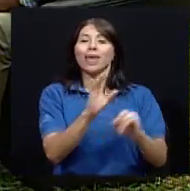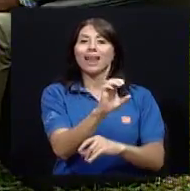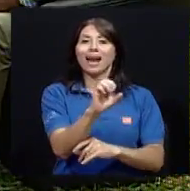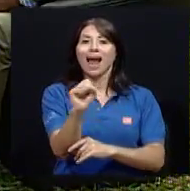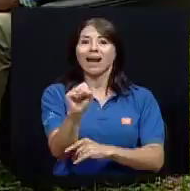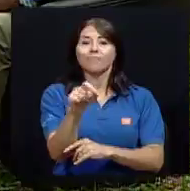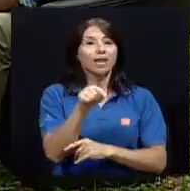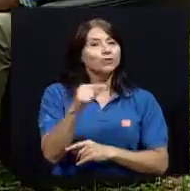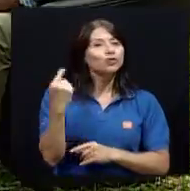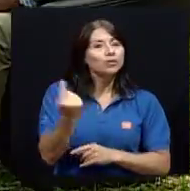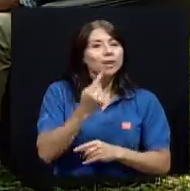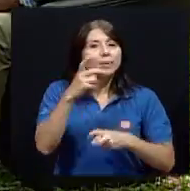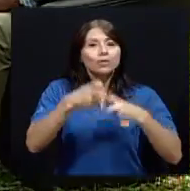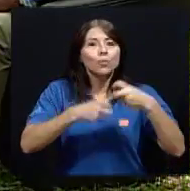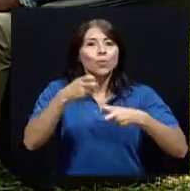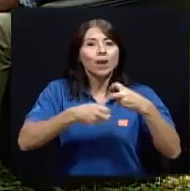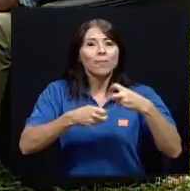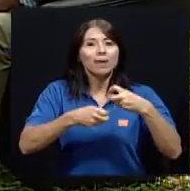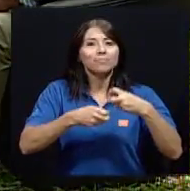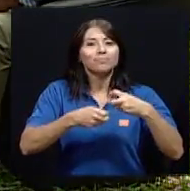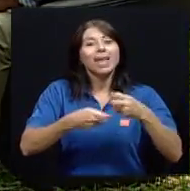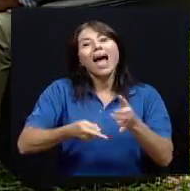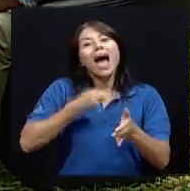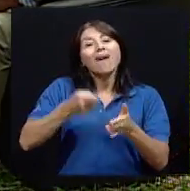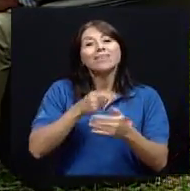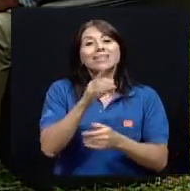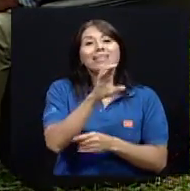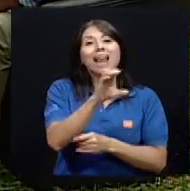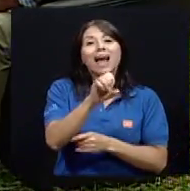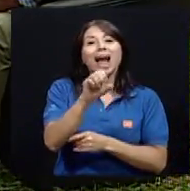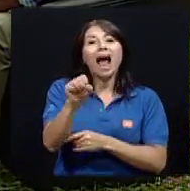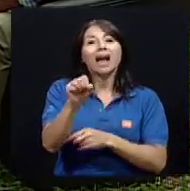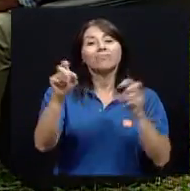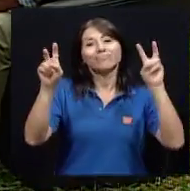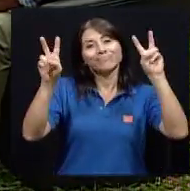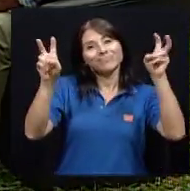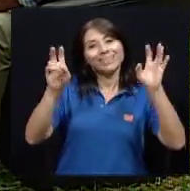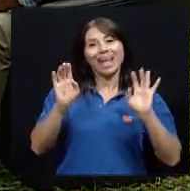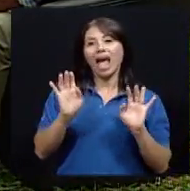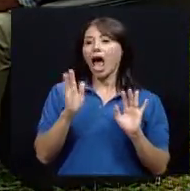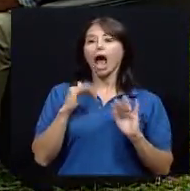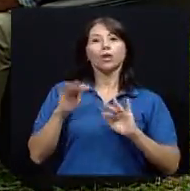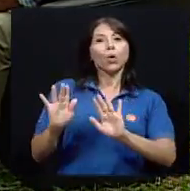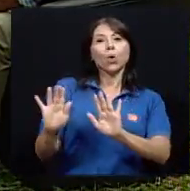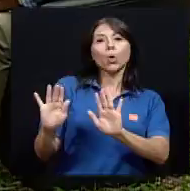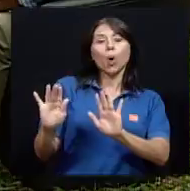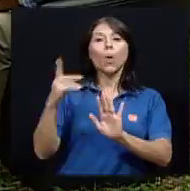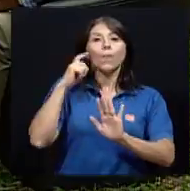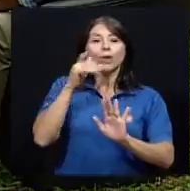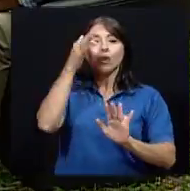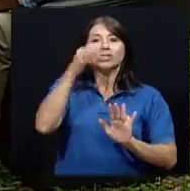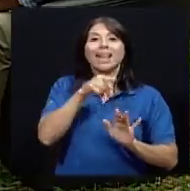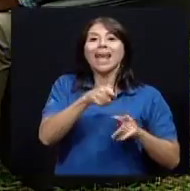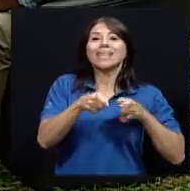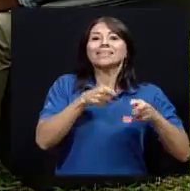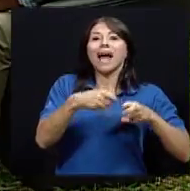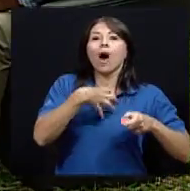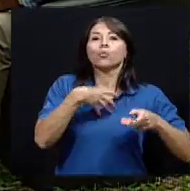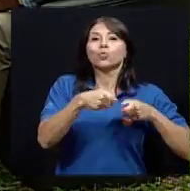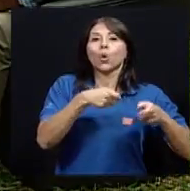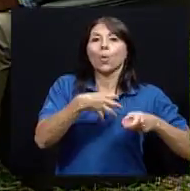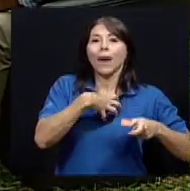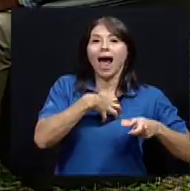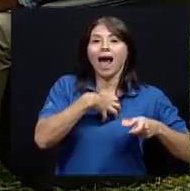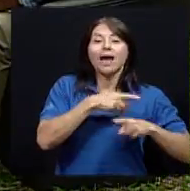no se deja, entre comillas, ¿verdad?, porque considera que ella es autónoma y es autónoma, pero es autónoma en materia de gobierno, de